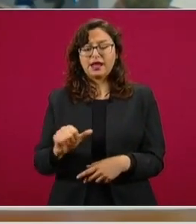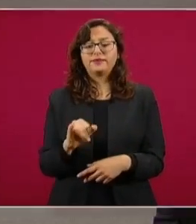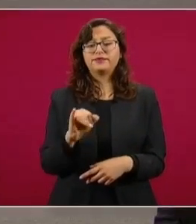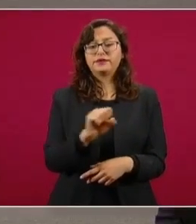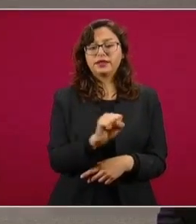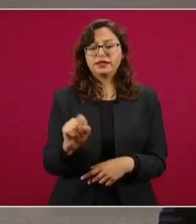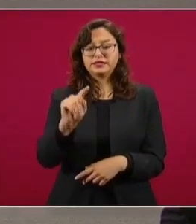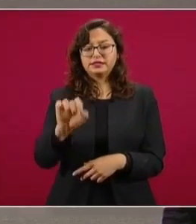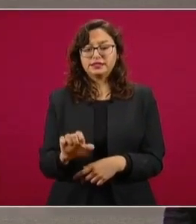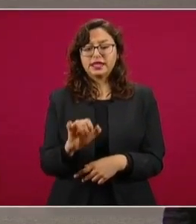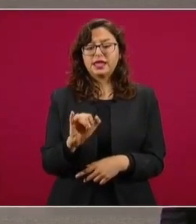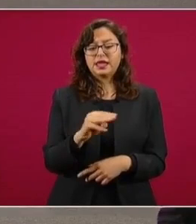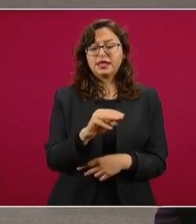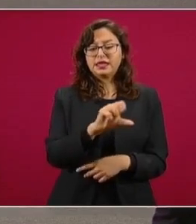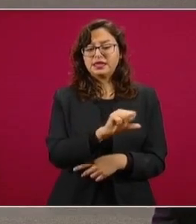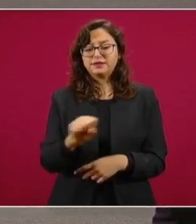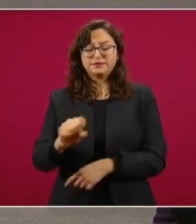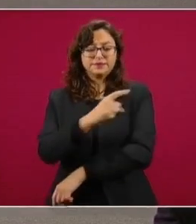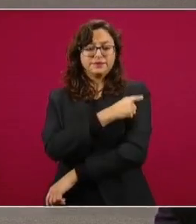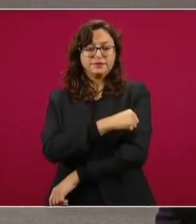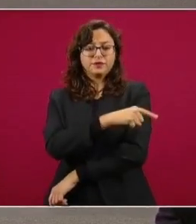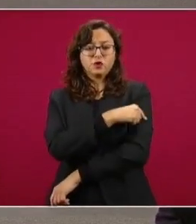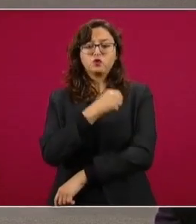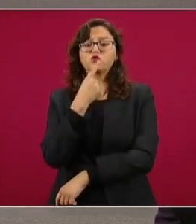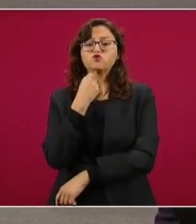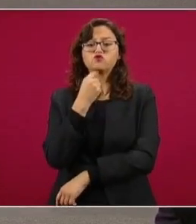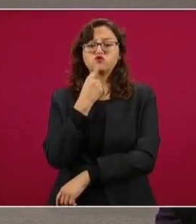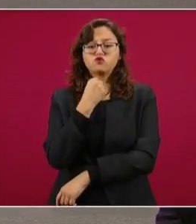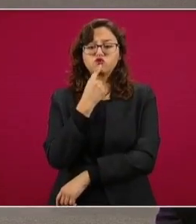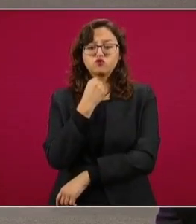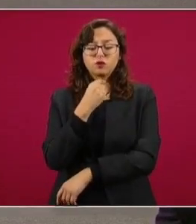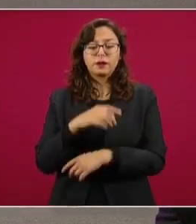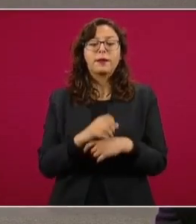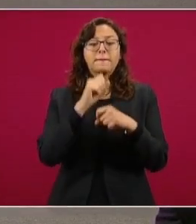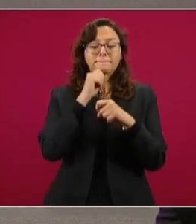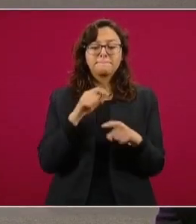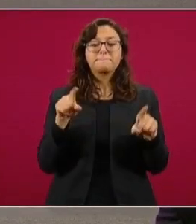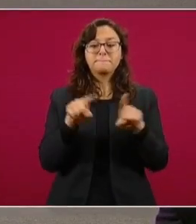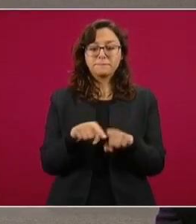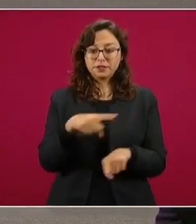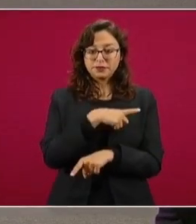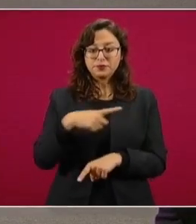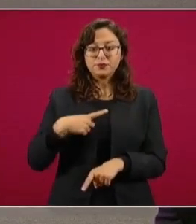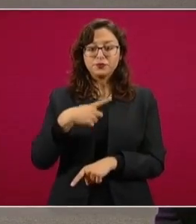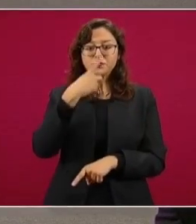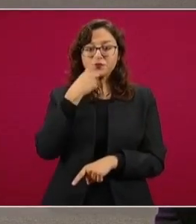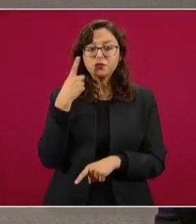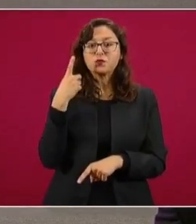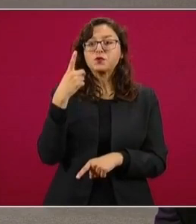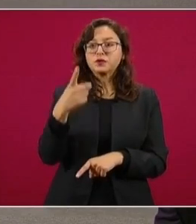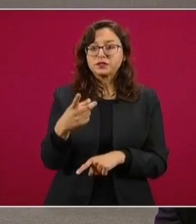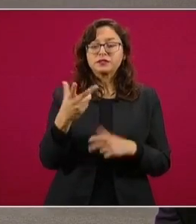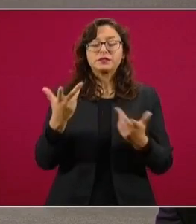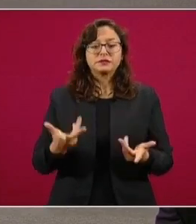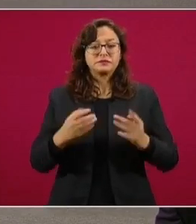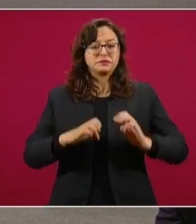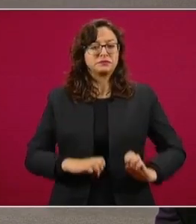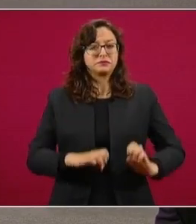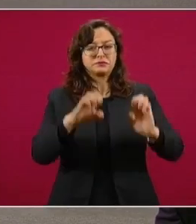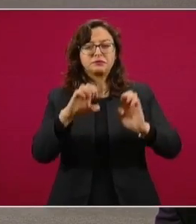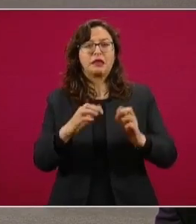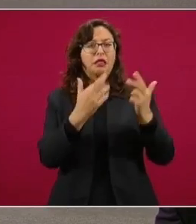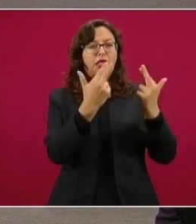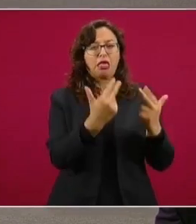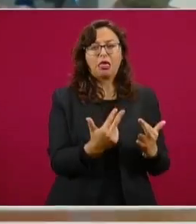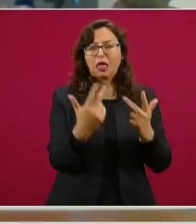Roja. Asimismo, informo, señor presidente, que la infraestructura dañada es mínima en ambos